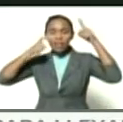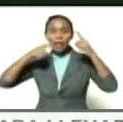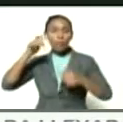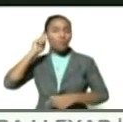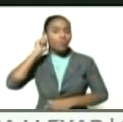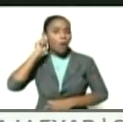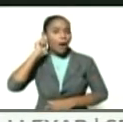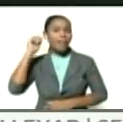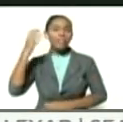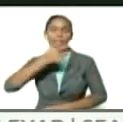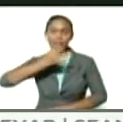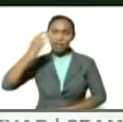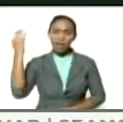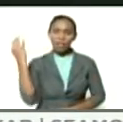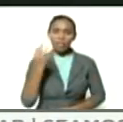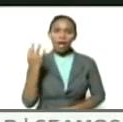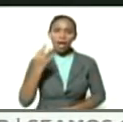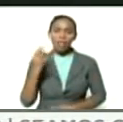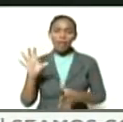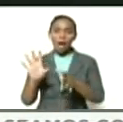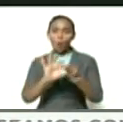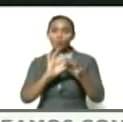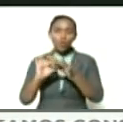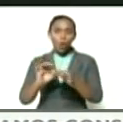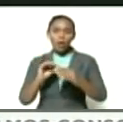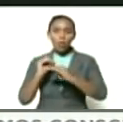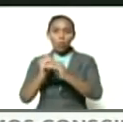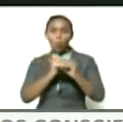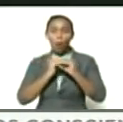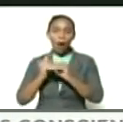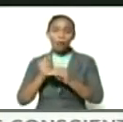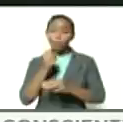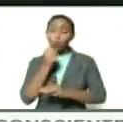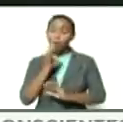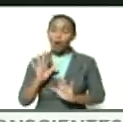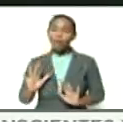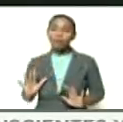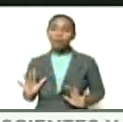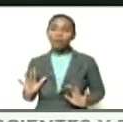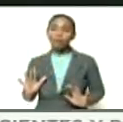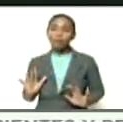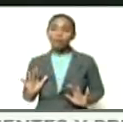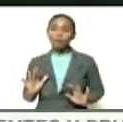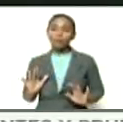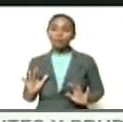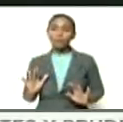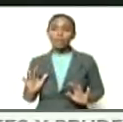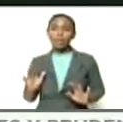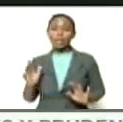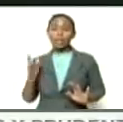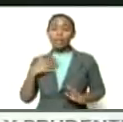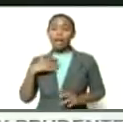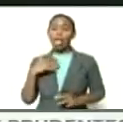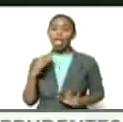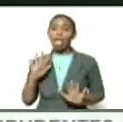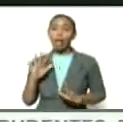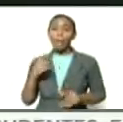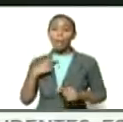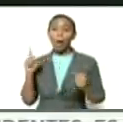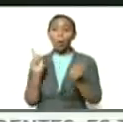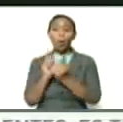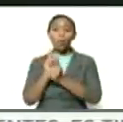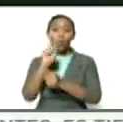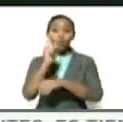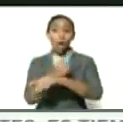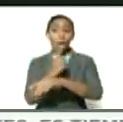feminismo verdadero de la unión y de la igualdad bueno se me pasó la mano porque me habían dicho que tenía